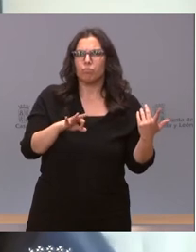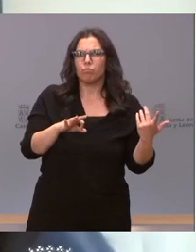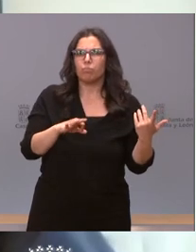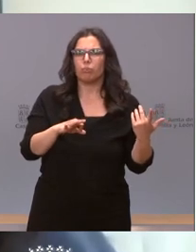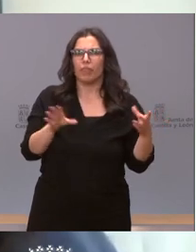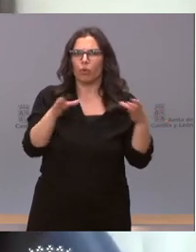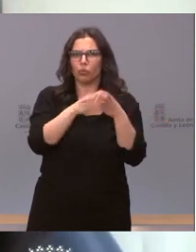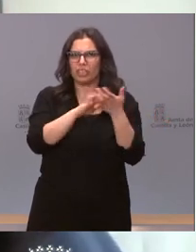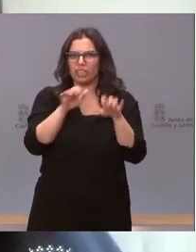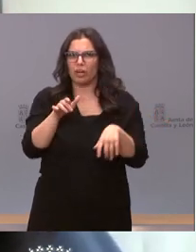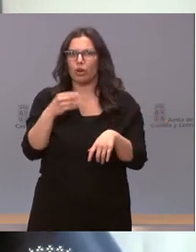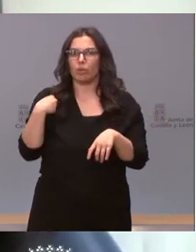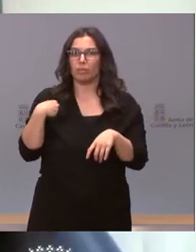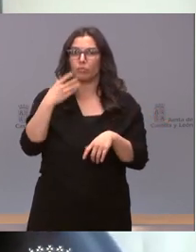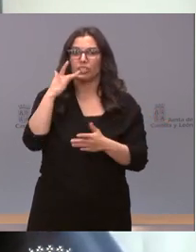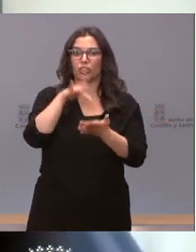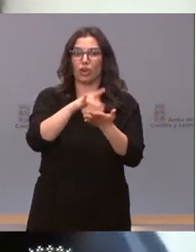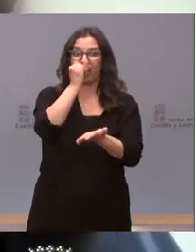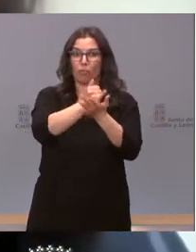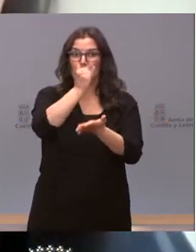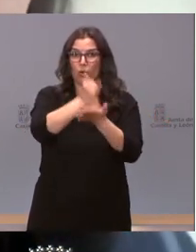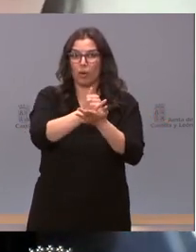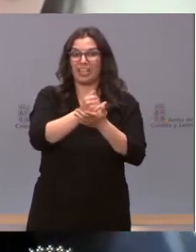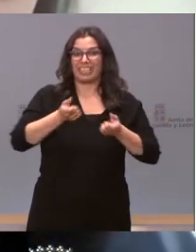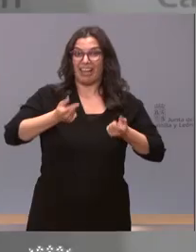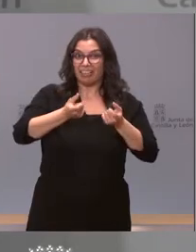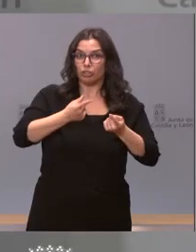pasarle el coste de esos privados a los causantes directos? Gracias